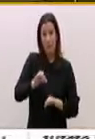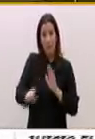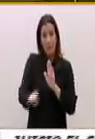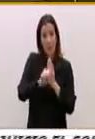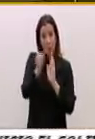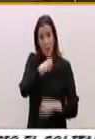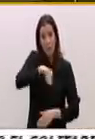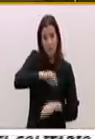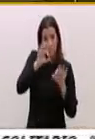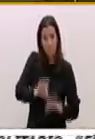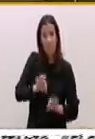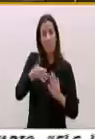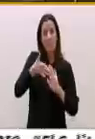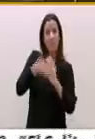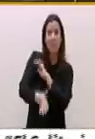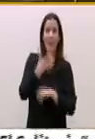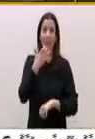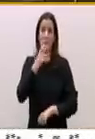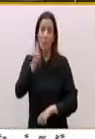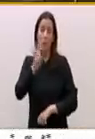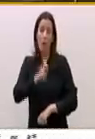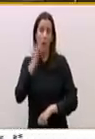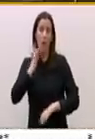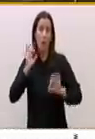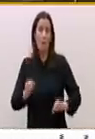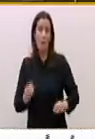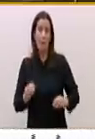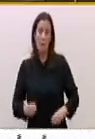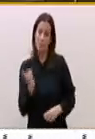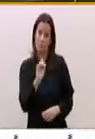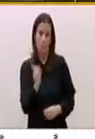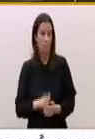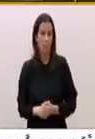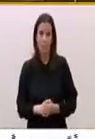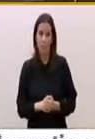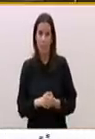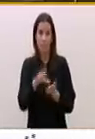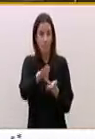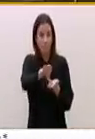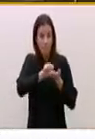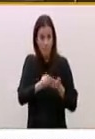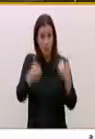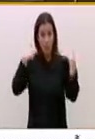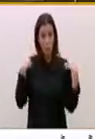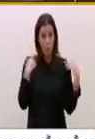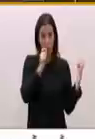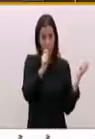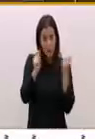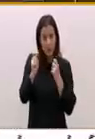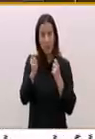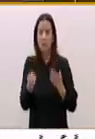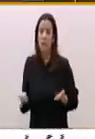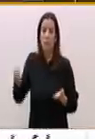precisamente un ejemplo de pulcritud. La recentralización de competencias ha sido otro de sus grandes